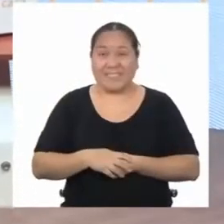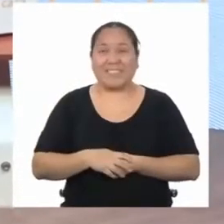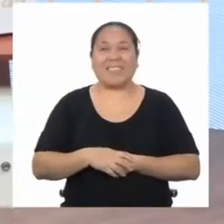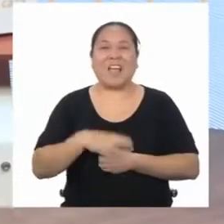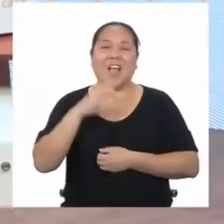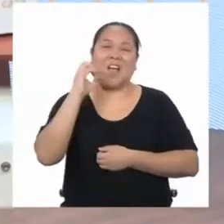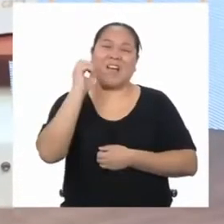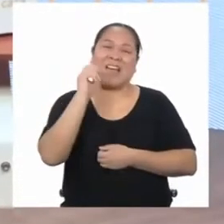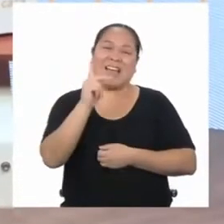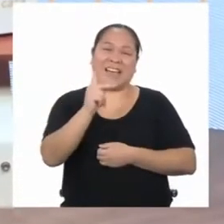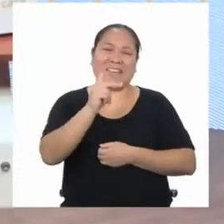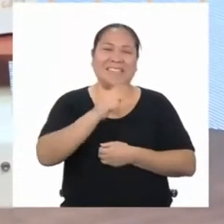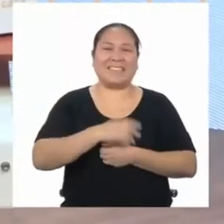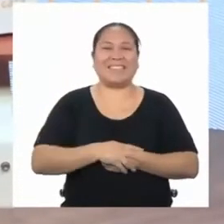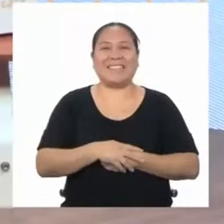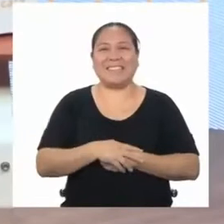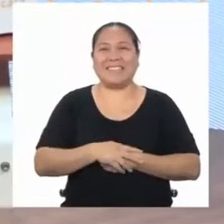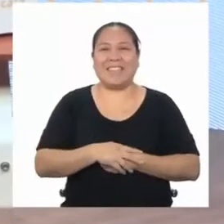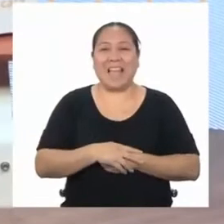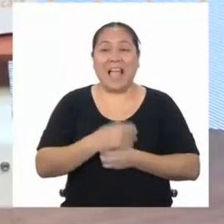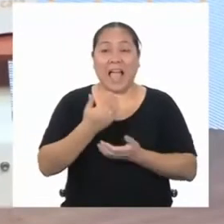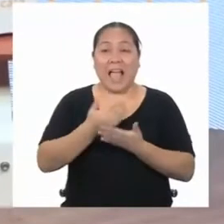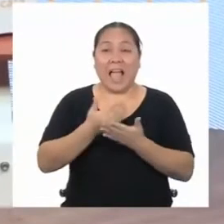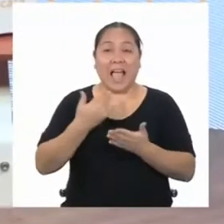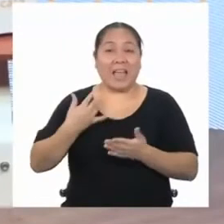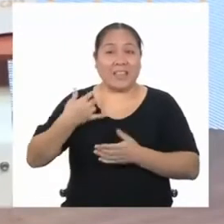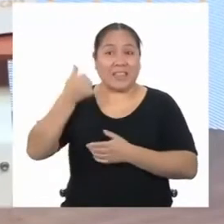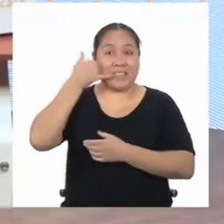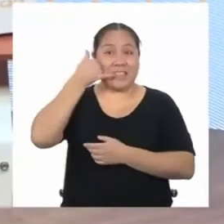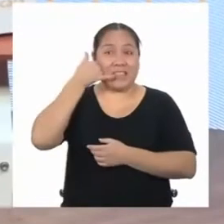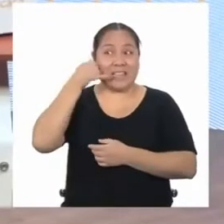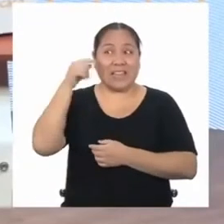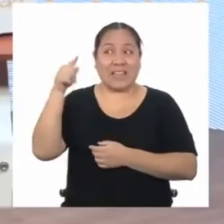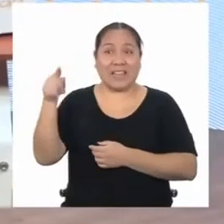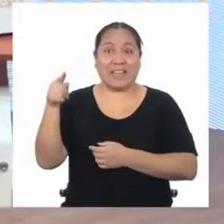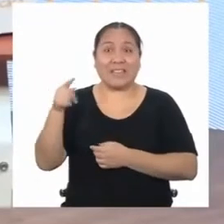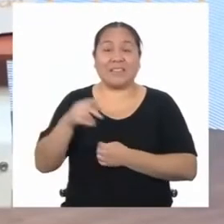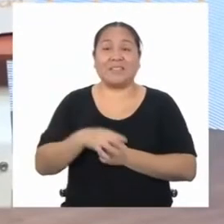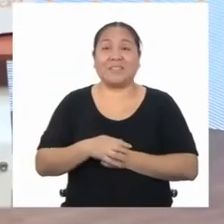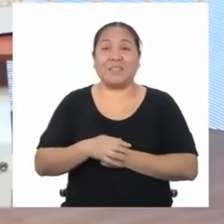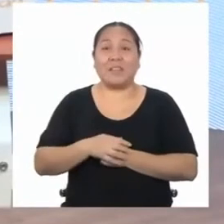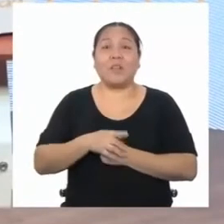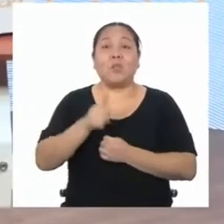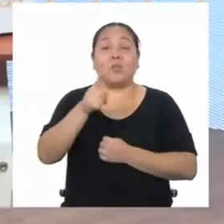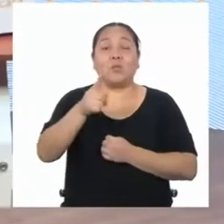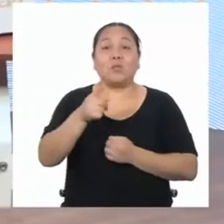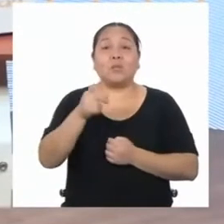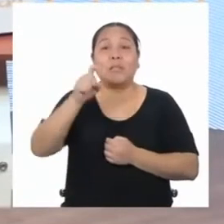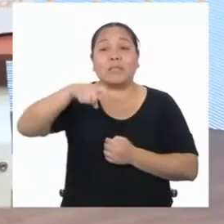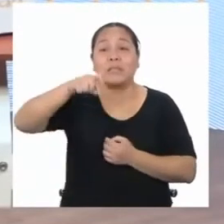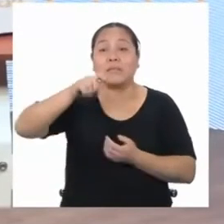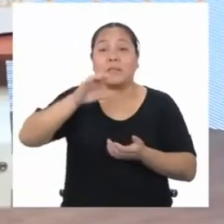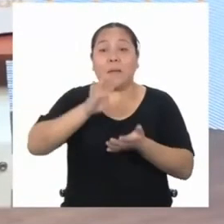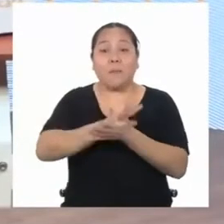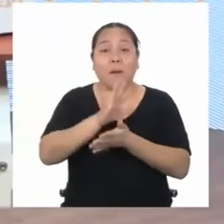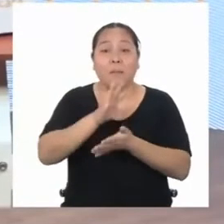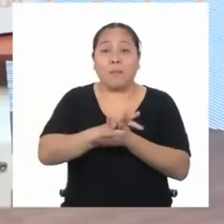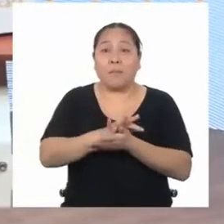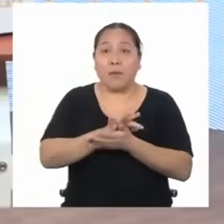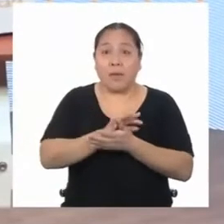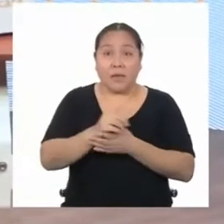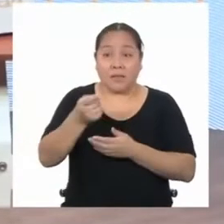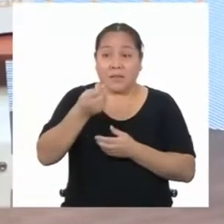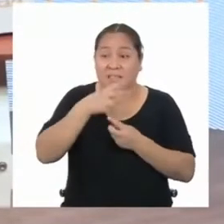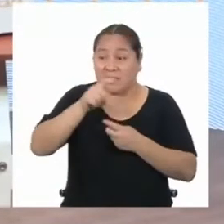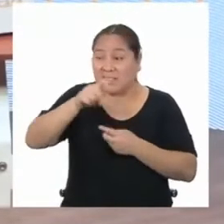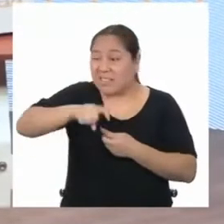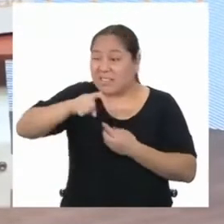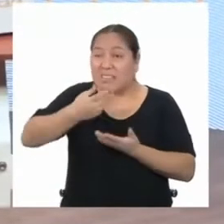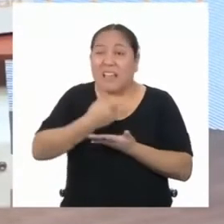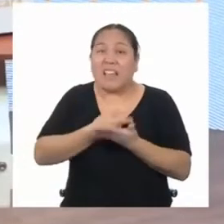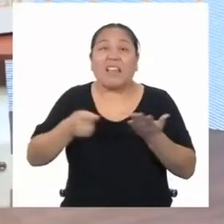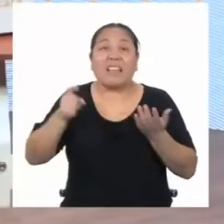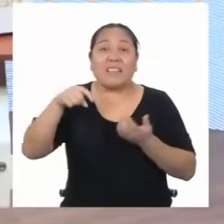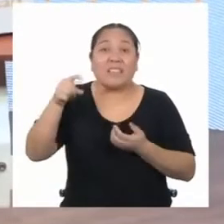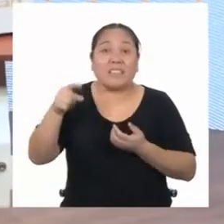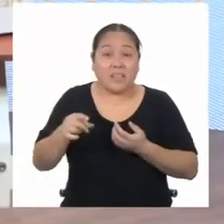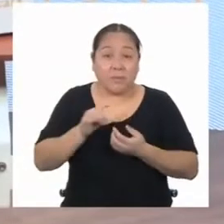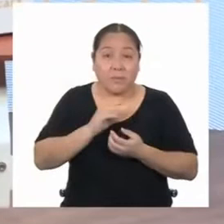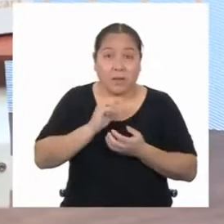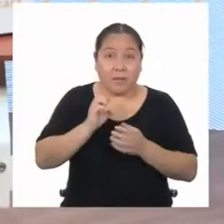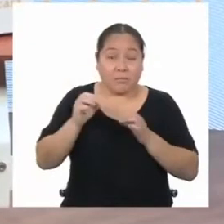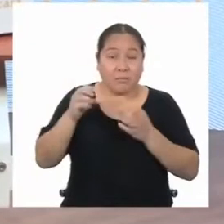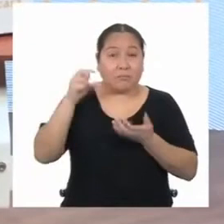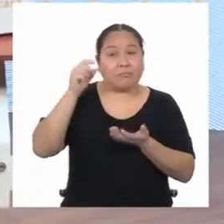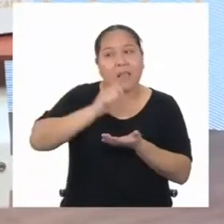Entonces, antes de hacer la llamada que me va a salvar, asegúrense de tener a la mano todo lo que necesitan para realizar la actividad de hoy.